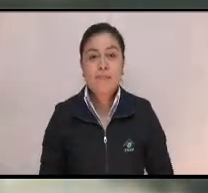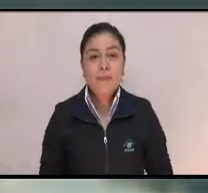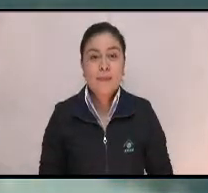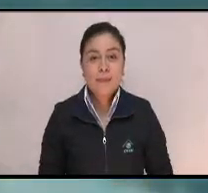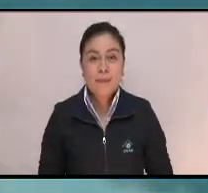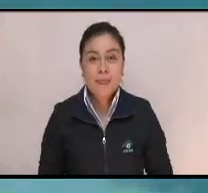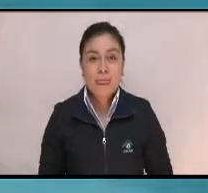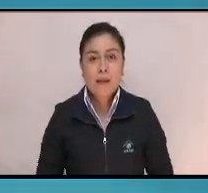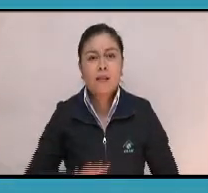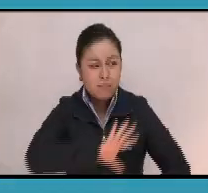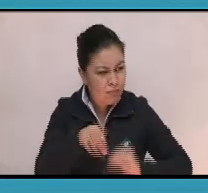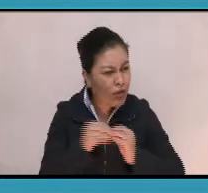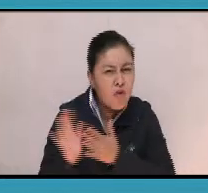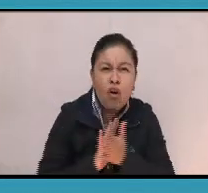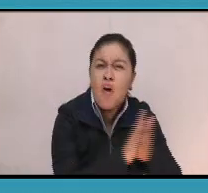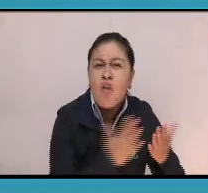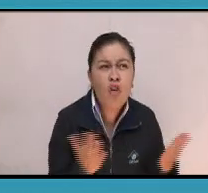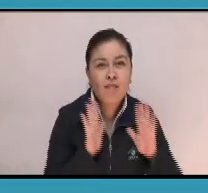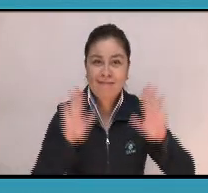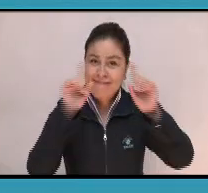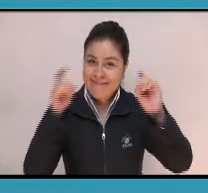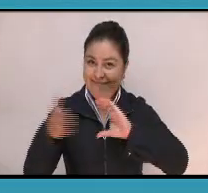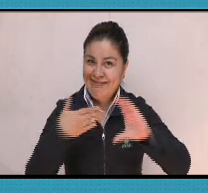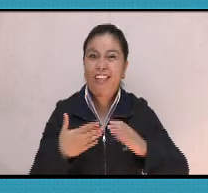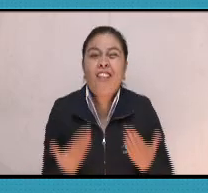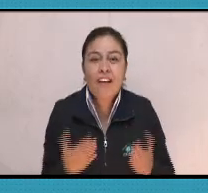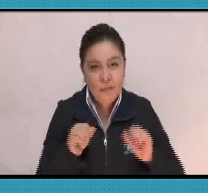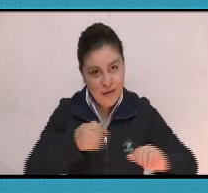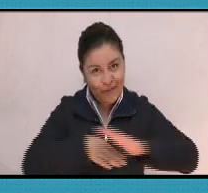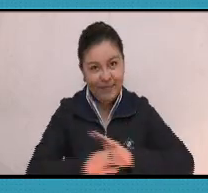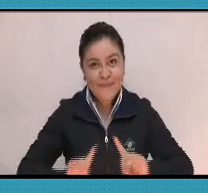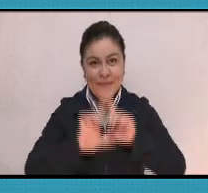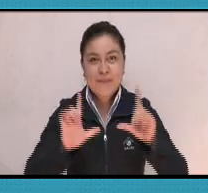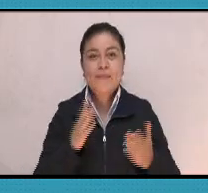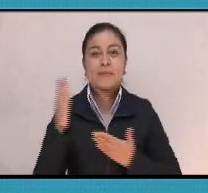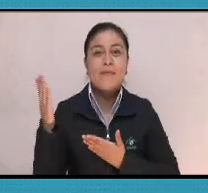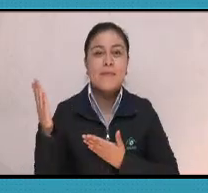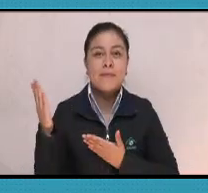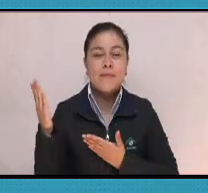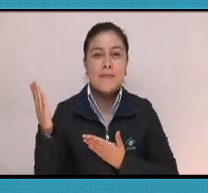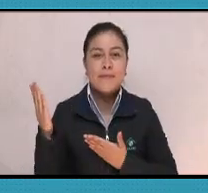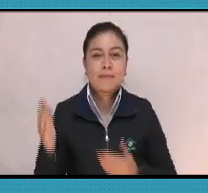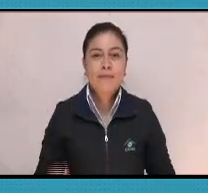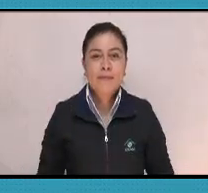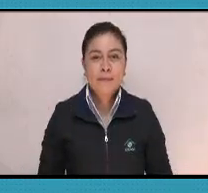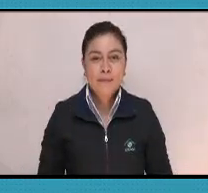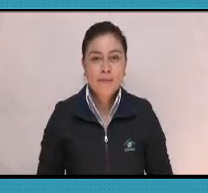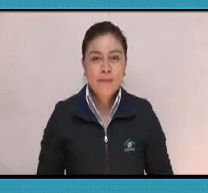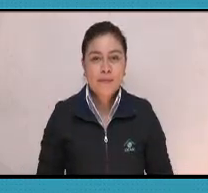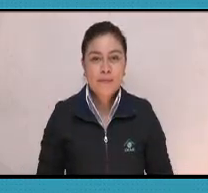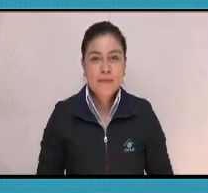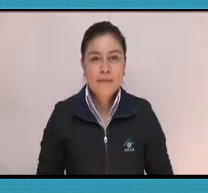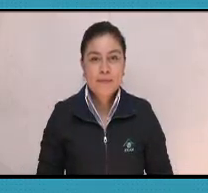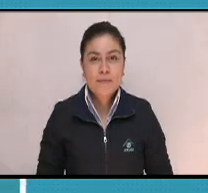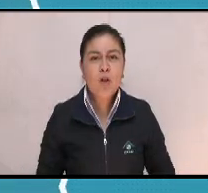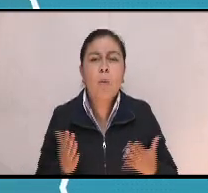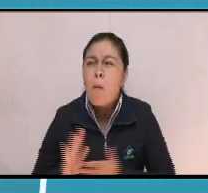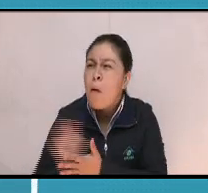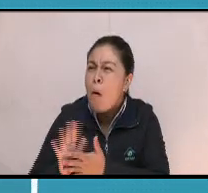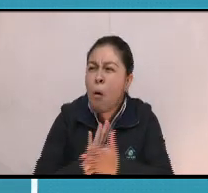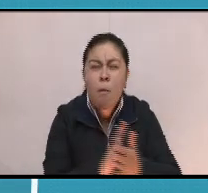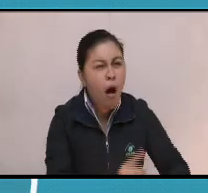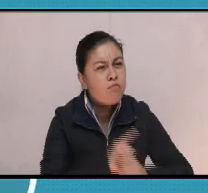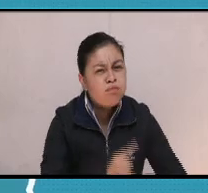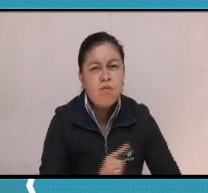Para mayor información sobre el pronóstico del tiempo, visítenos en www.ideam.gov.co Y para estar informado al